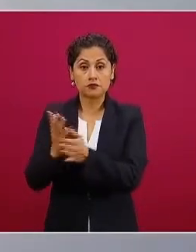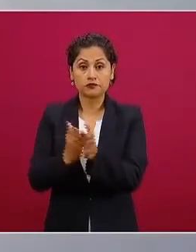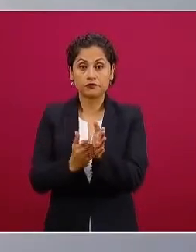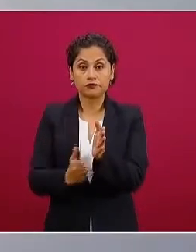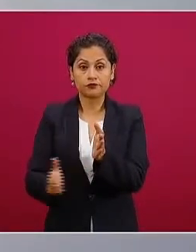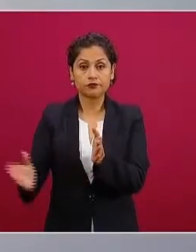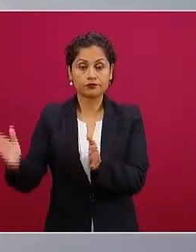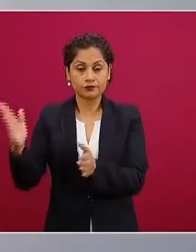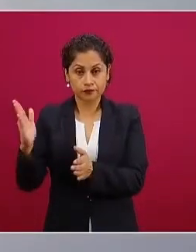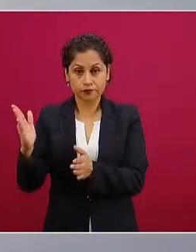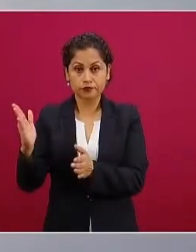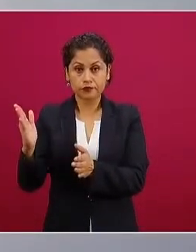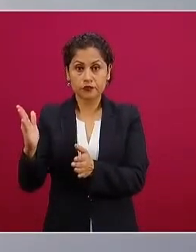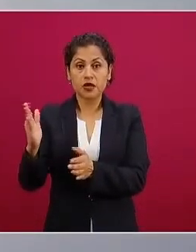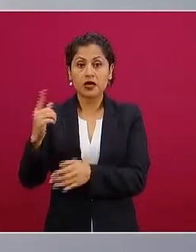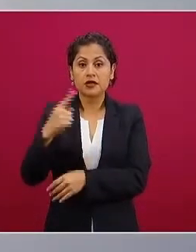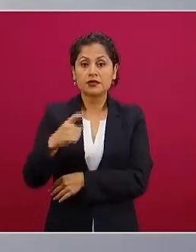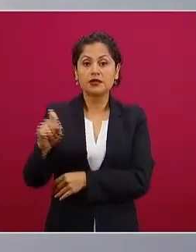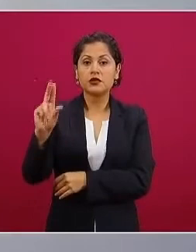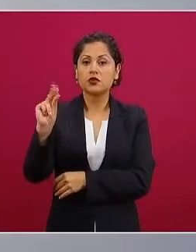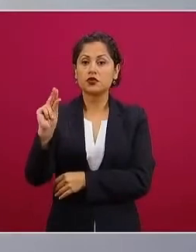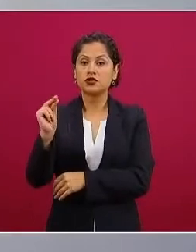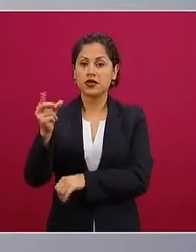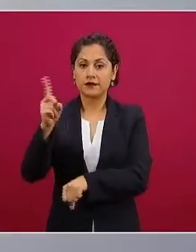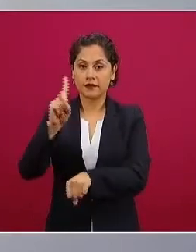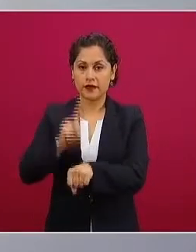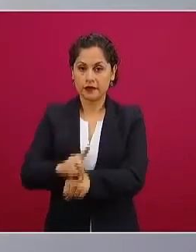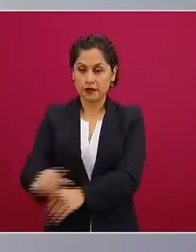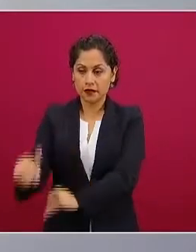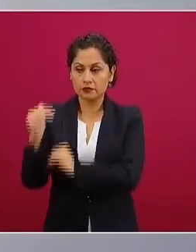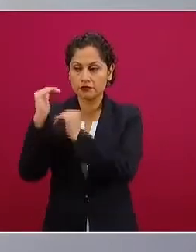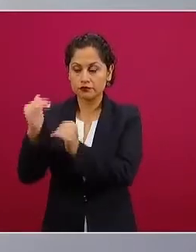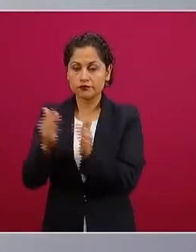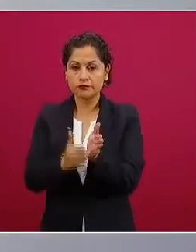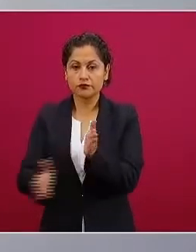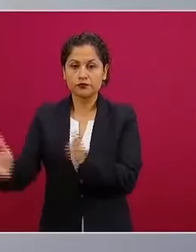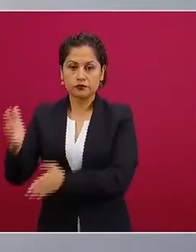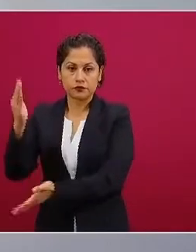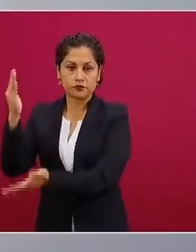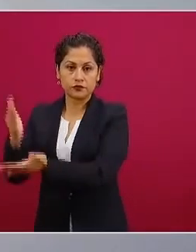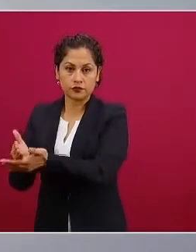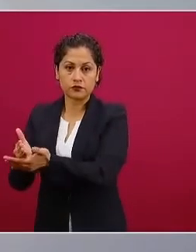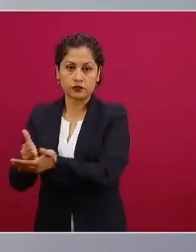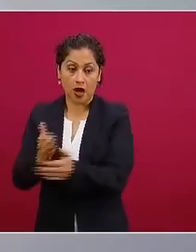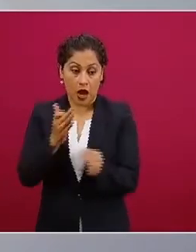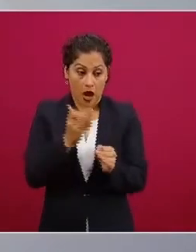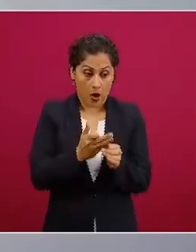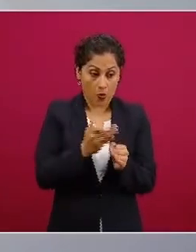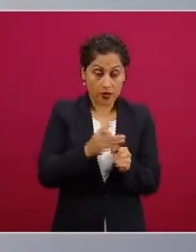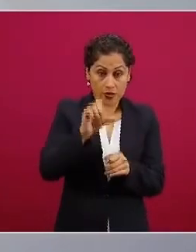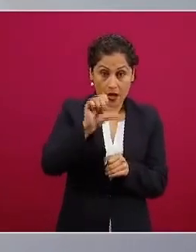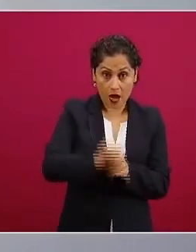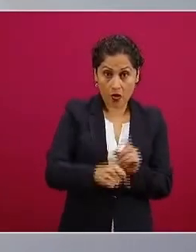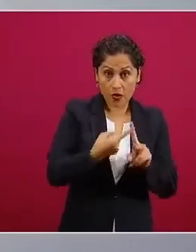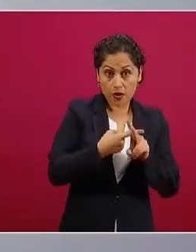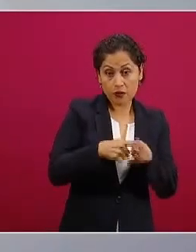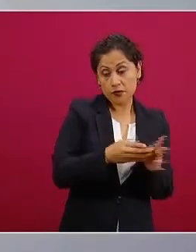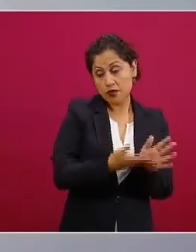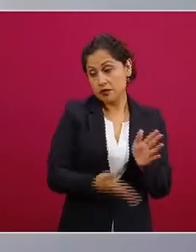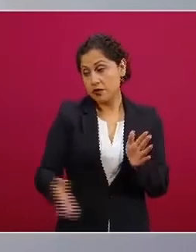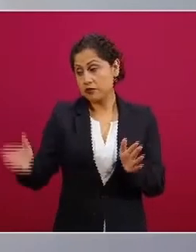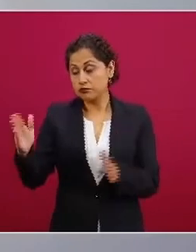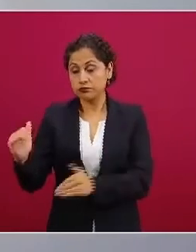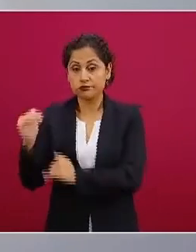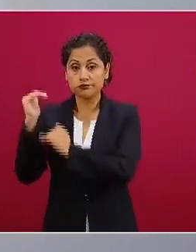de 180 días contados a partir de la entrada en vigor del presente decreto llevará